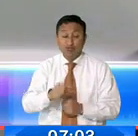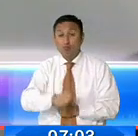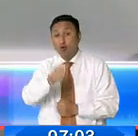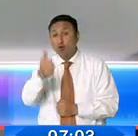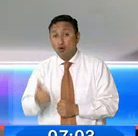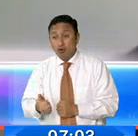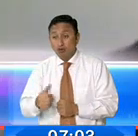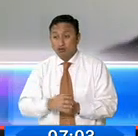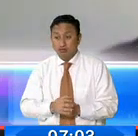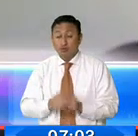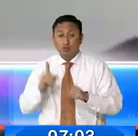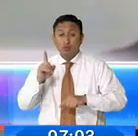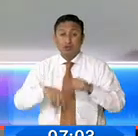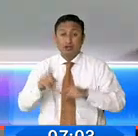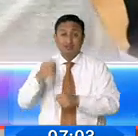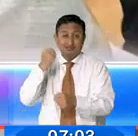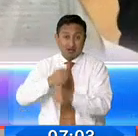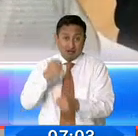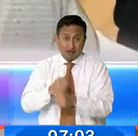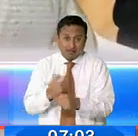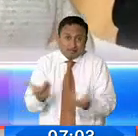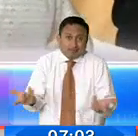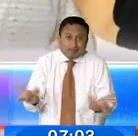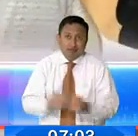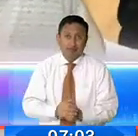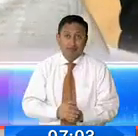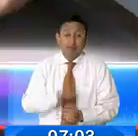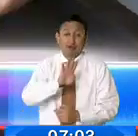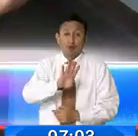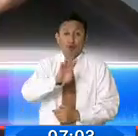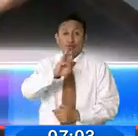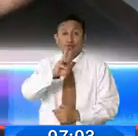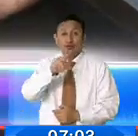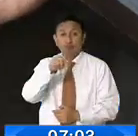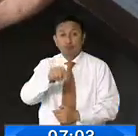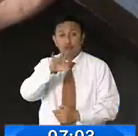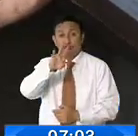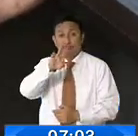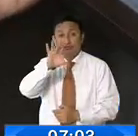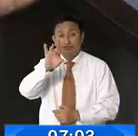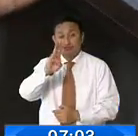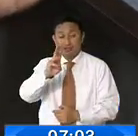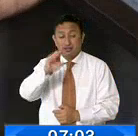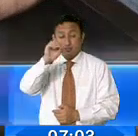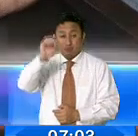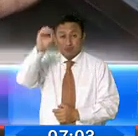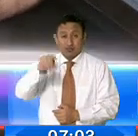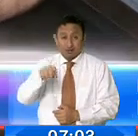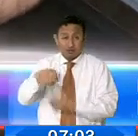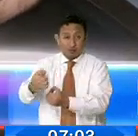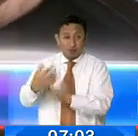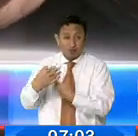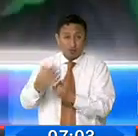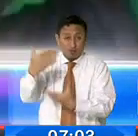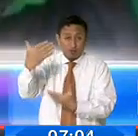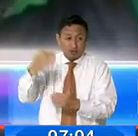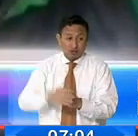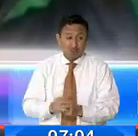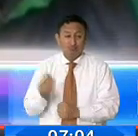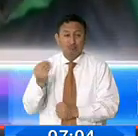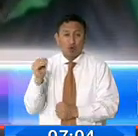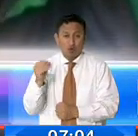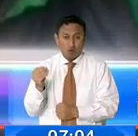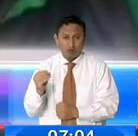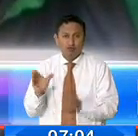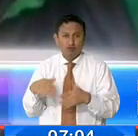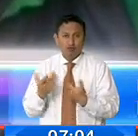óptimas para insertarse en el mercado laboral. El 46.76% de la información política los jóvenes la